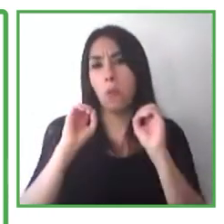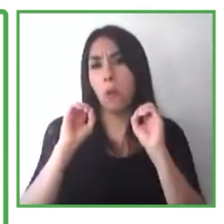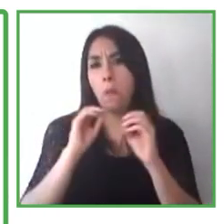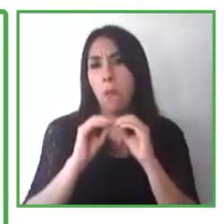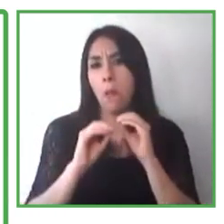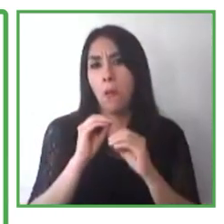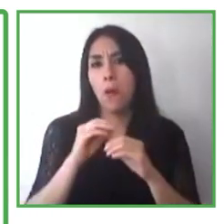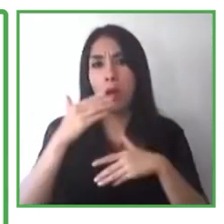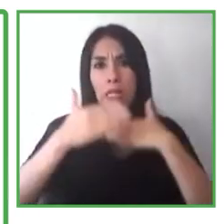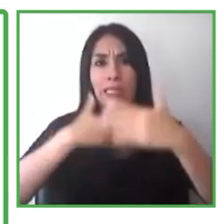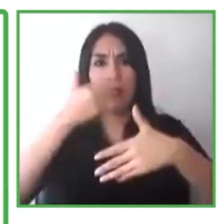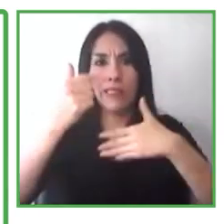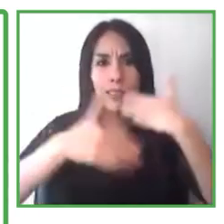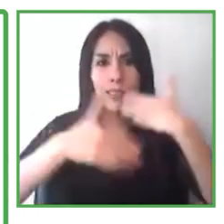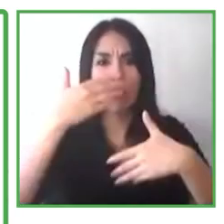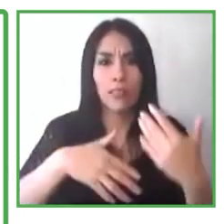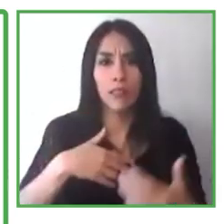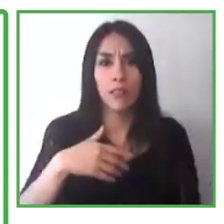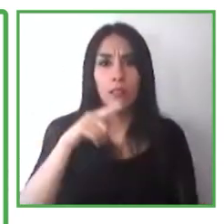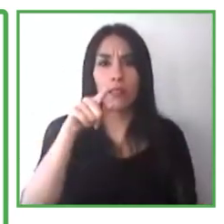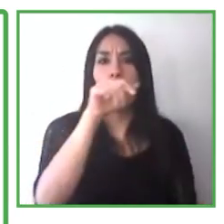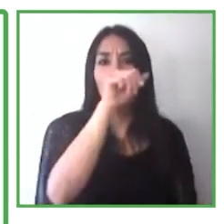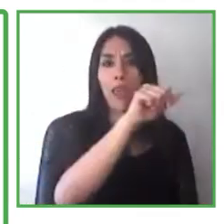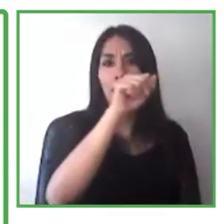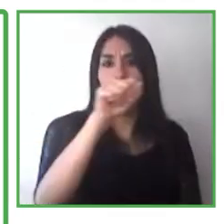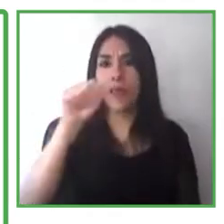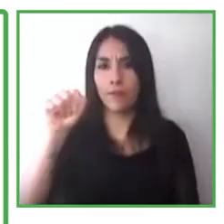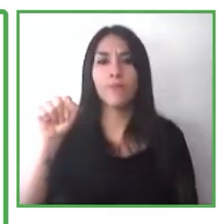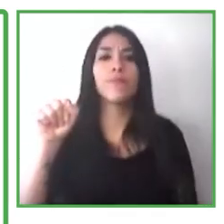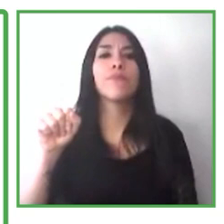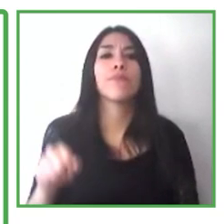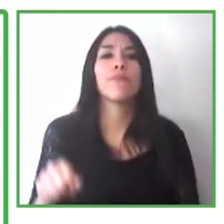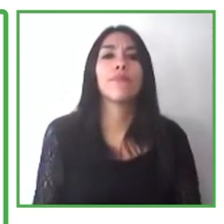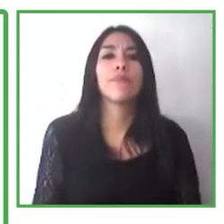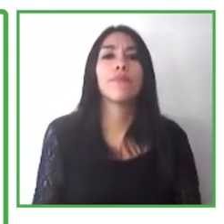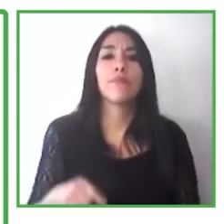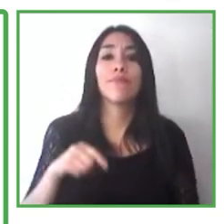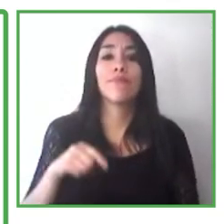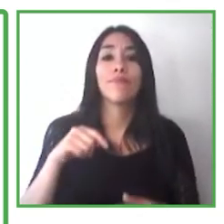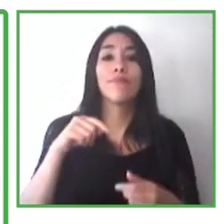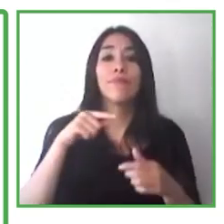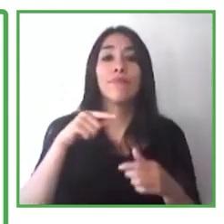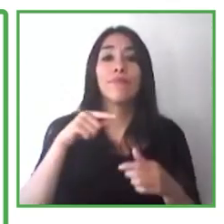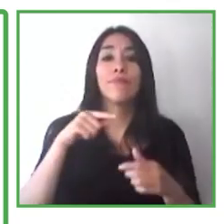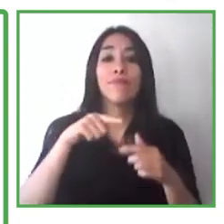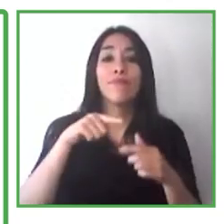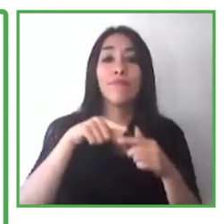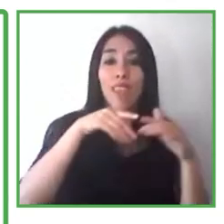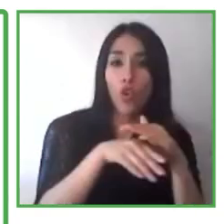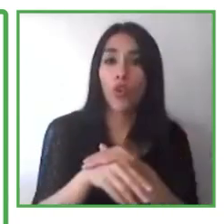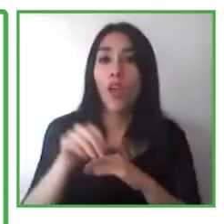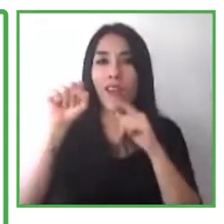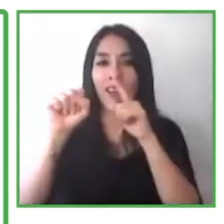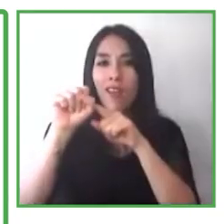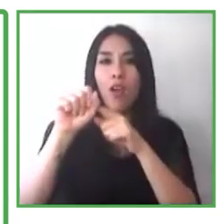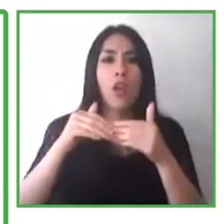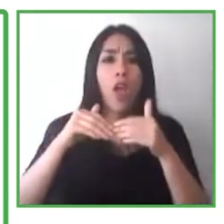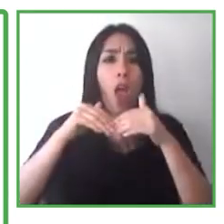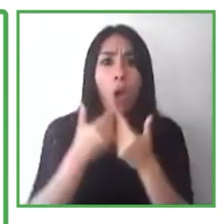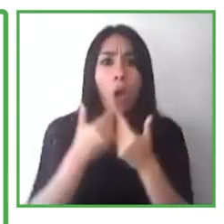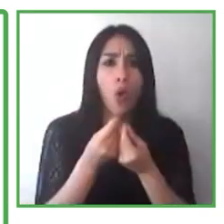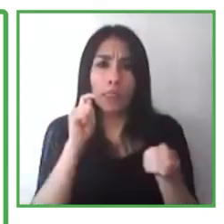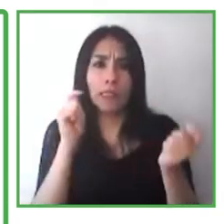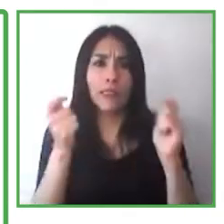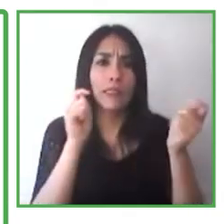3A, las primeras 2A, accesibilidad y acomodación, quizás pueden ser un poquito complejas de implementar